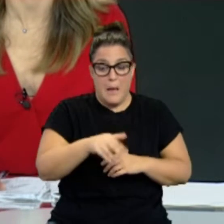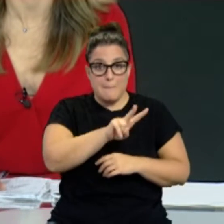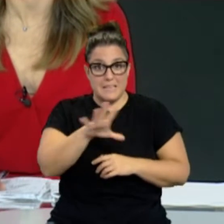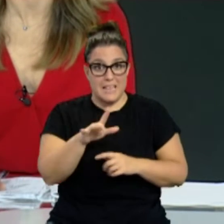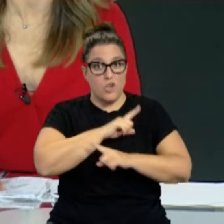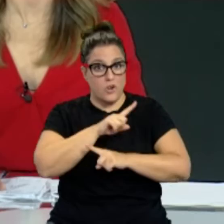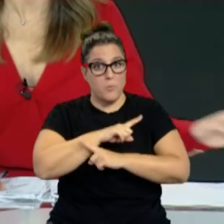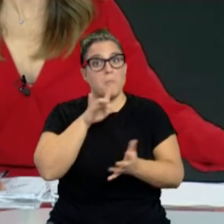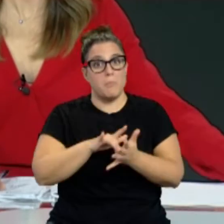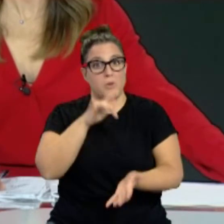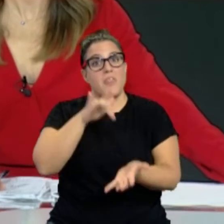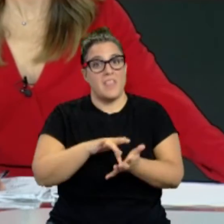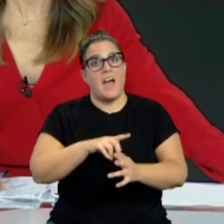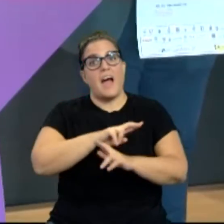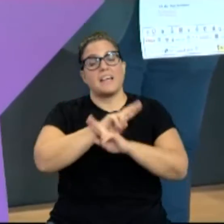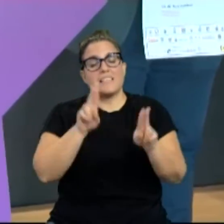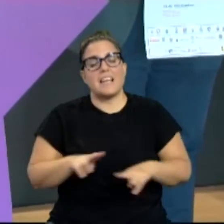Internacional contra la Violencia de Género.